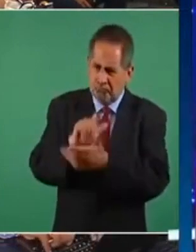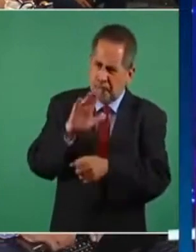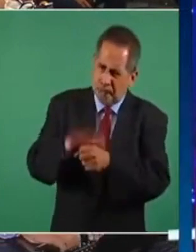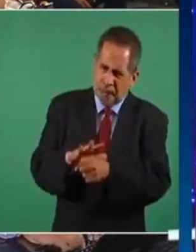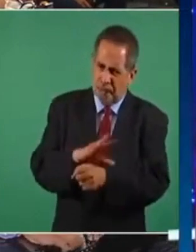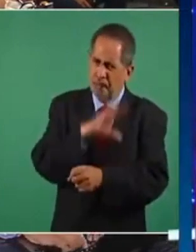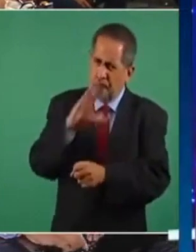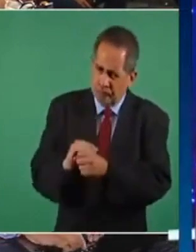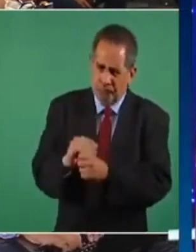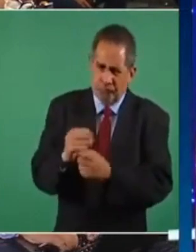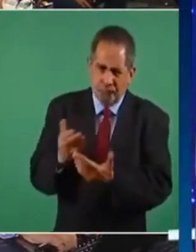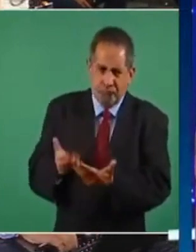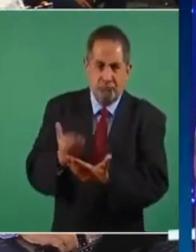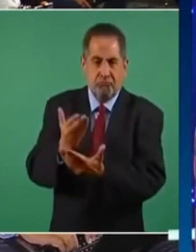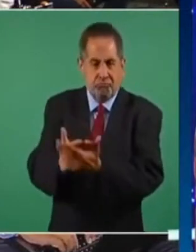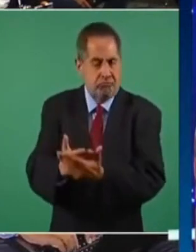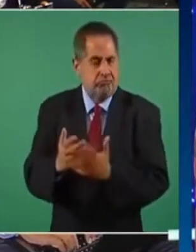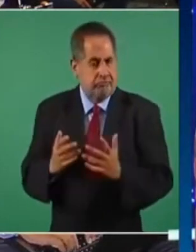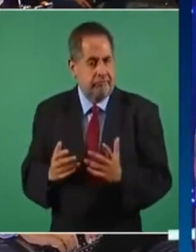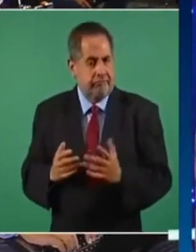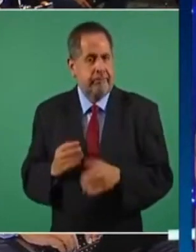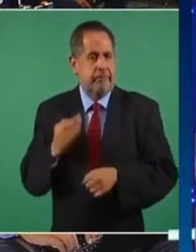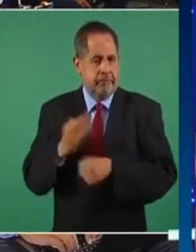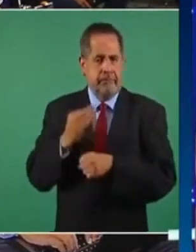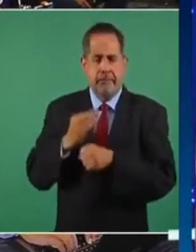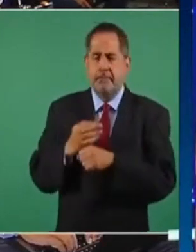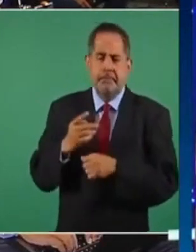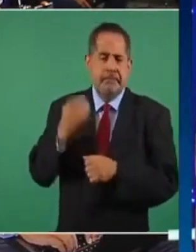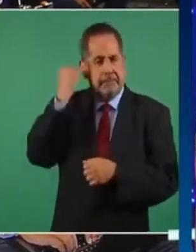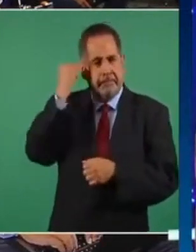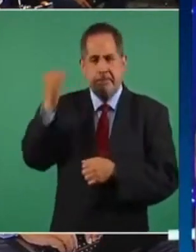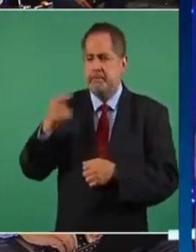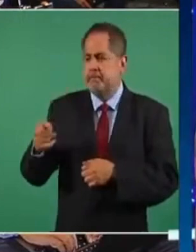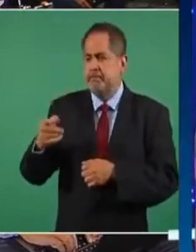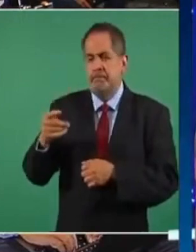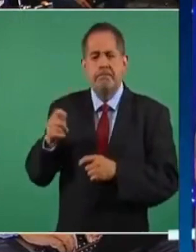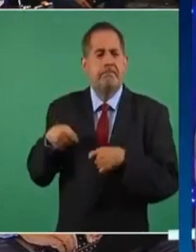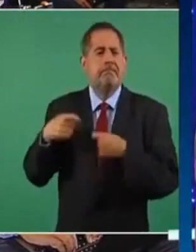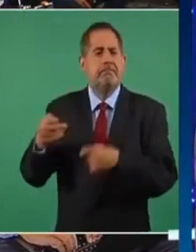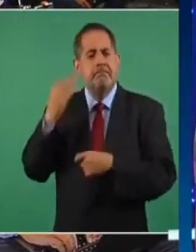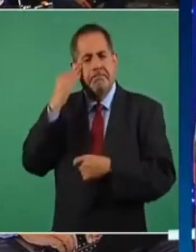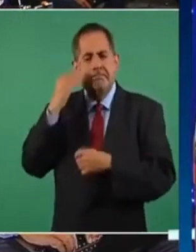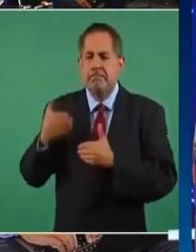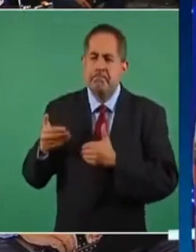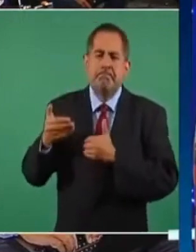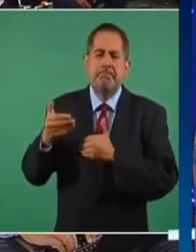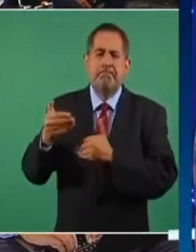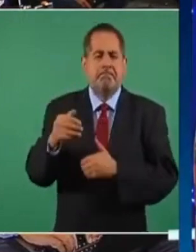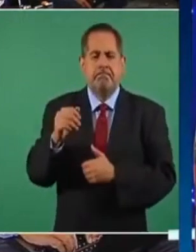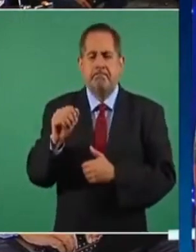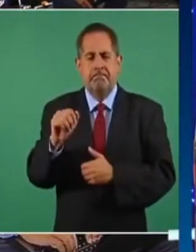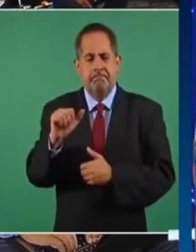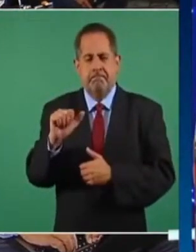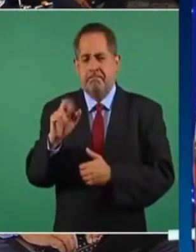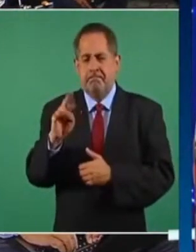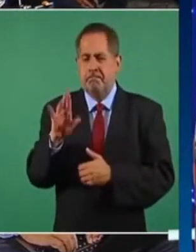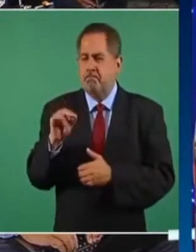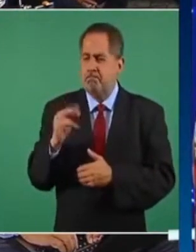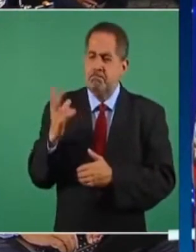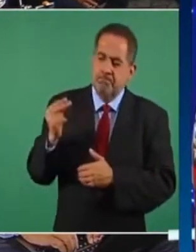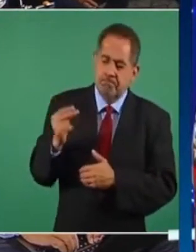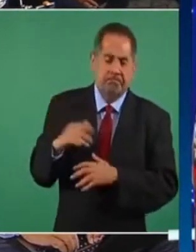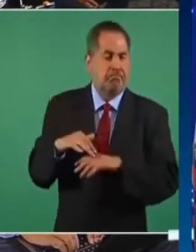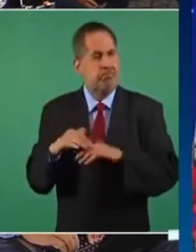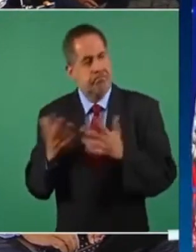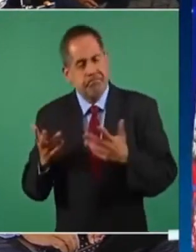es decir el primer plan era esta ampliación de mandato del ministro Santívar sin embargo ya en estos días bueno